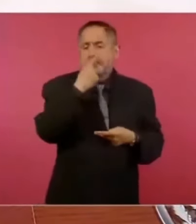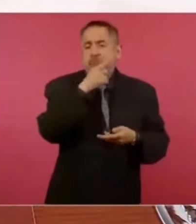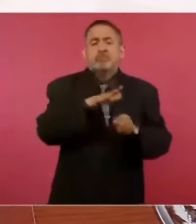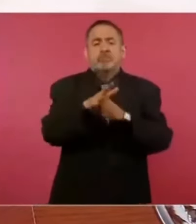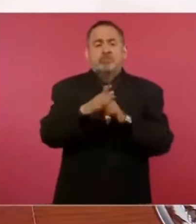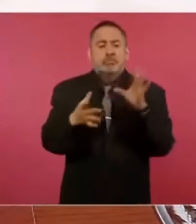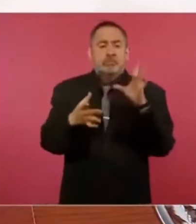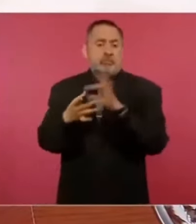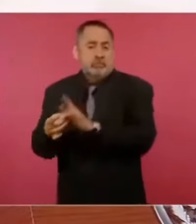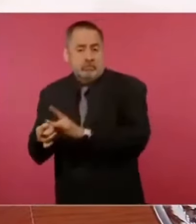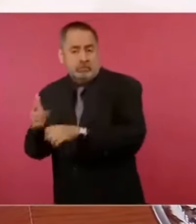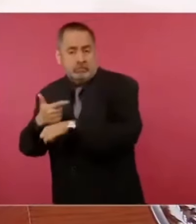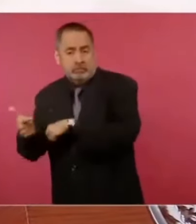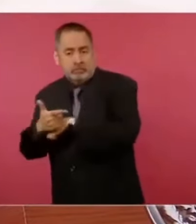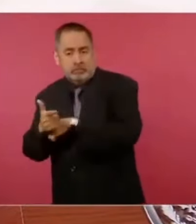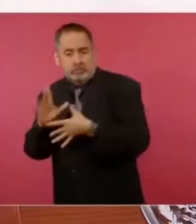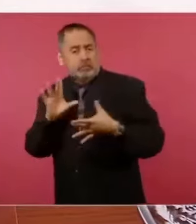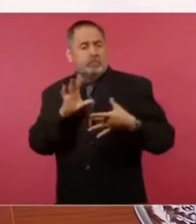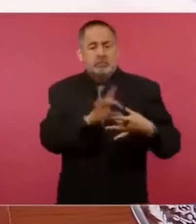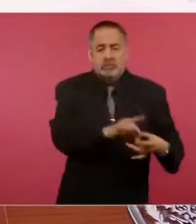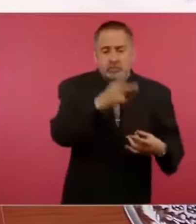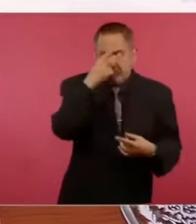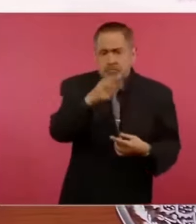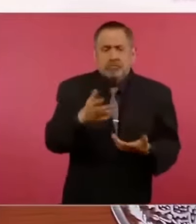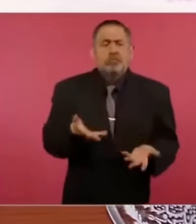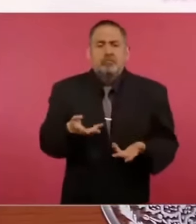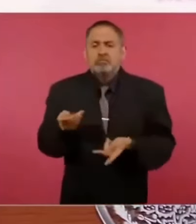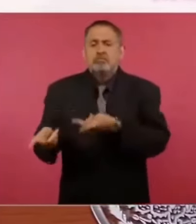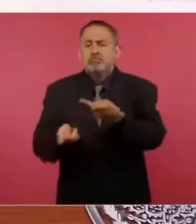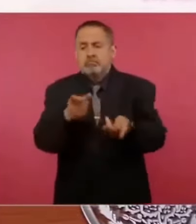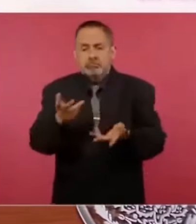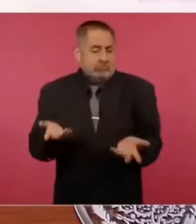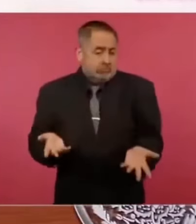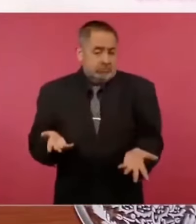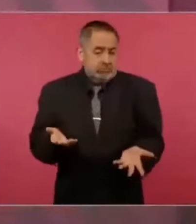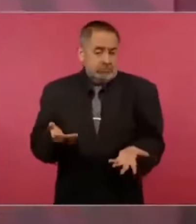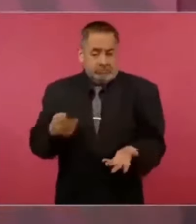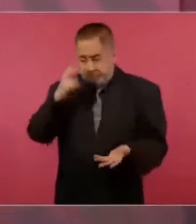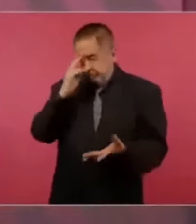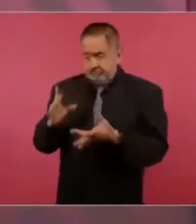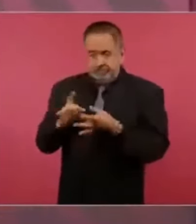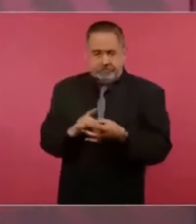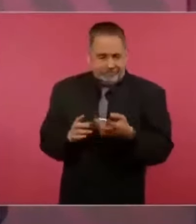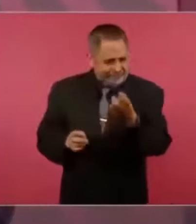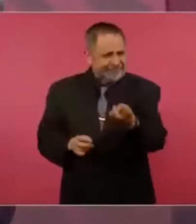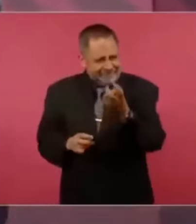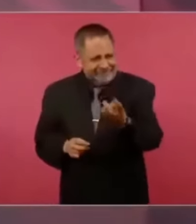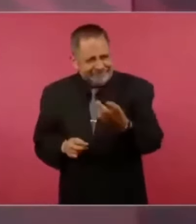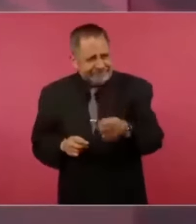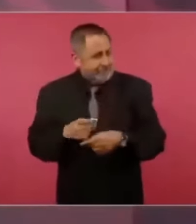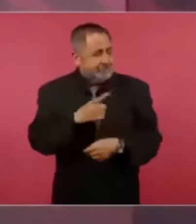Todo esto es para los que le tienen miedo